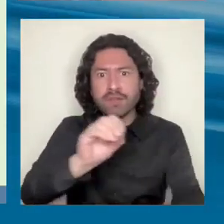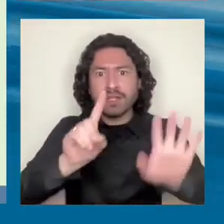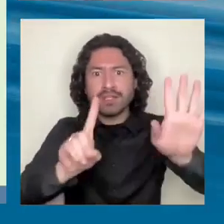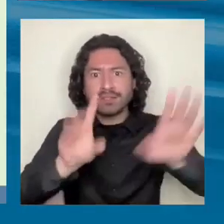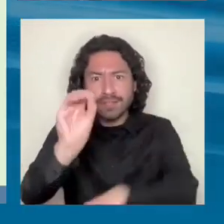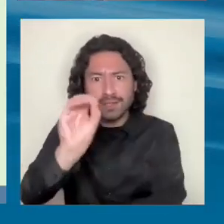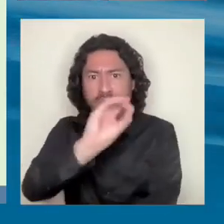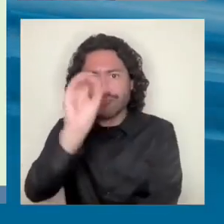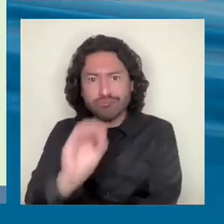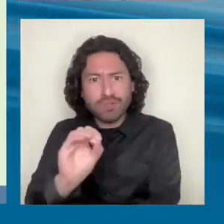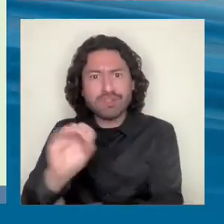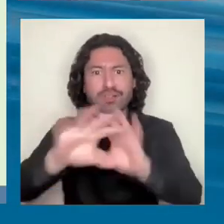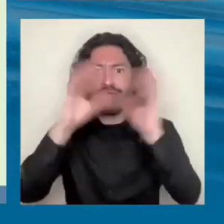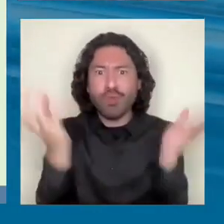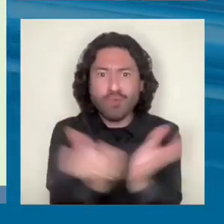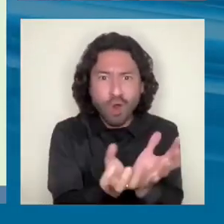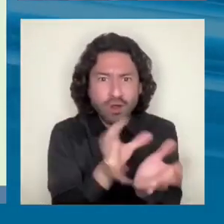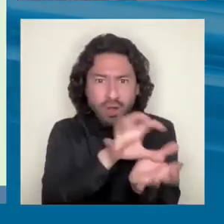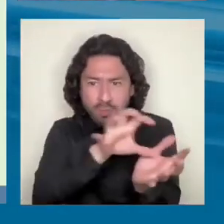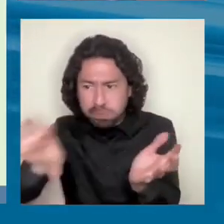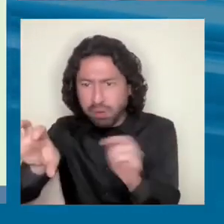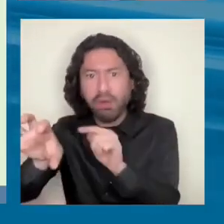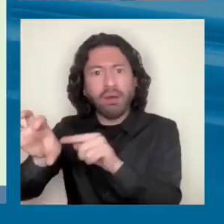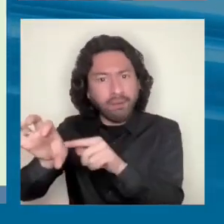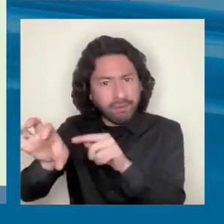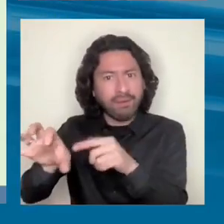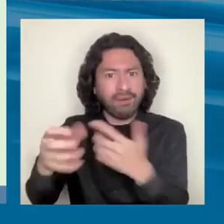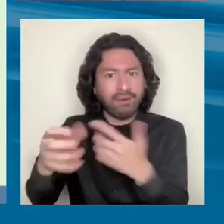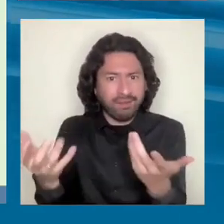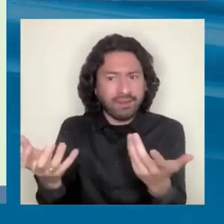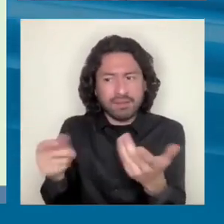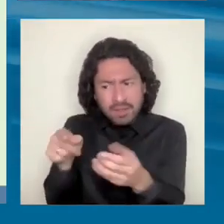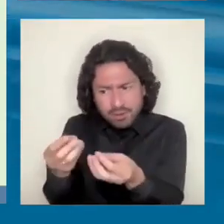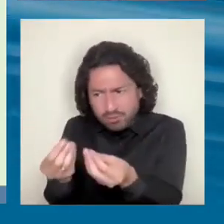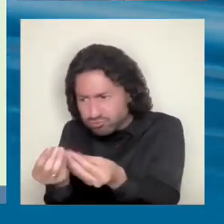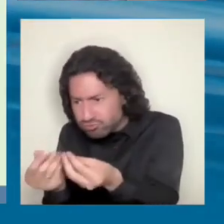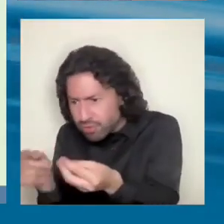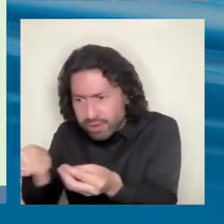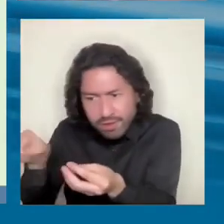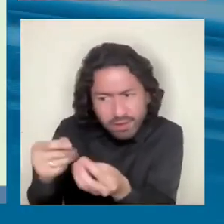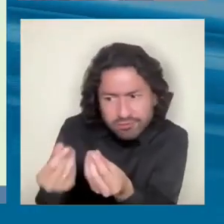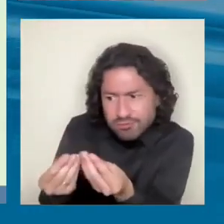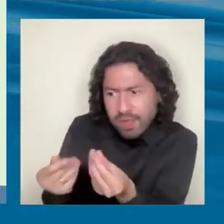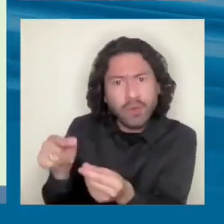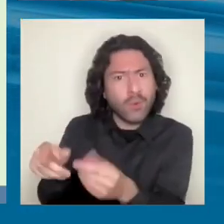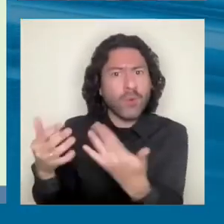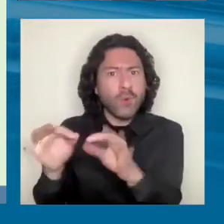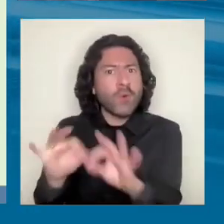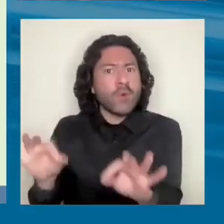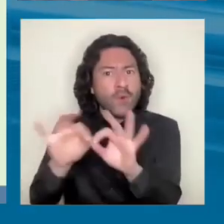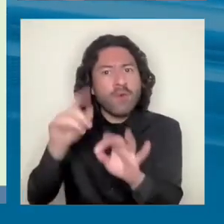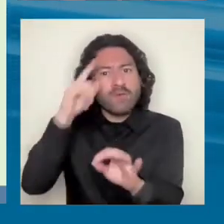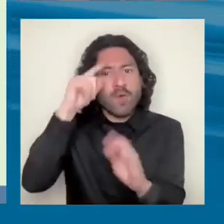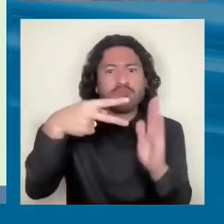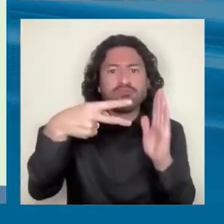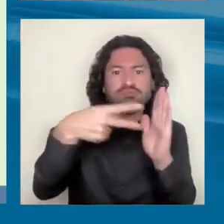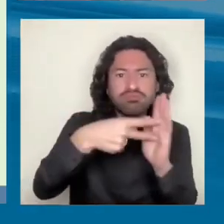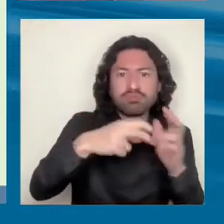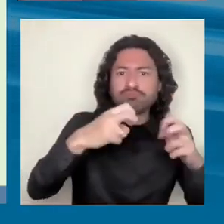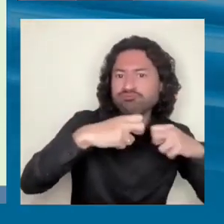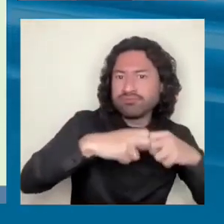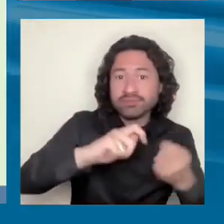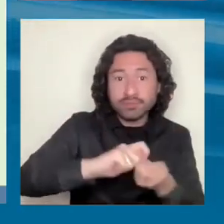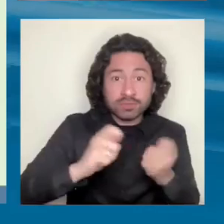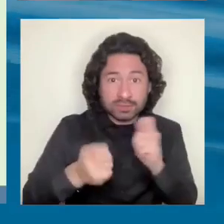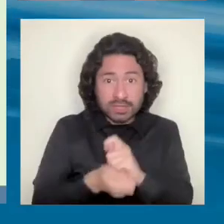las reservas mundiales de alguno de los 10, 12 minerales estratégicos para la transición eléctrica y demás y